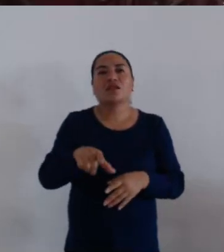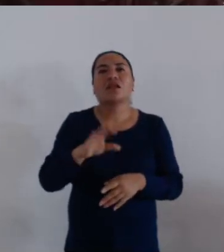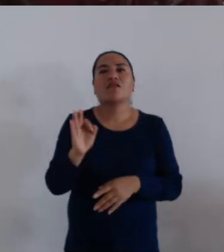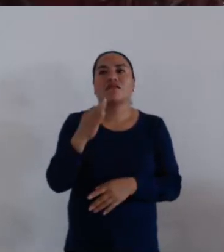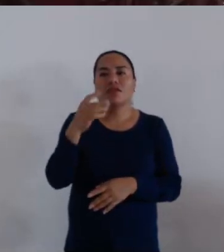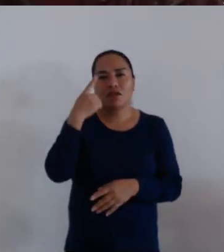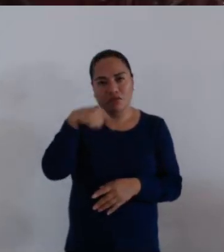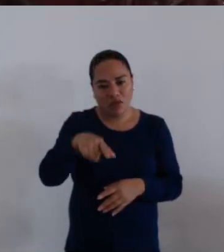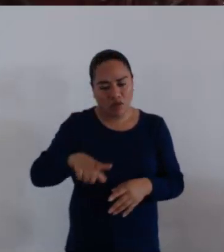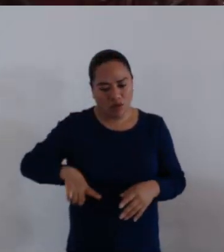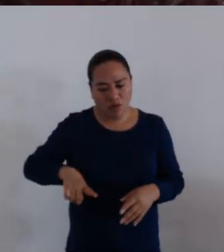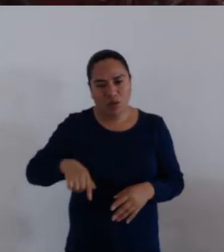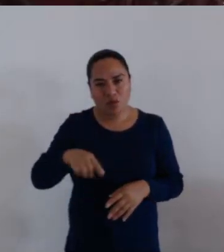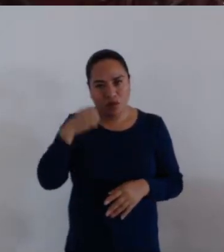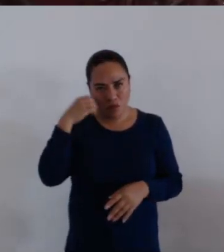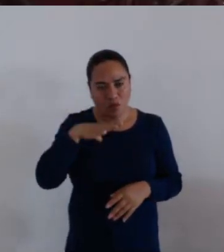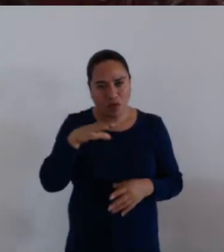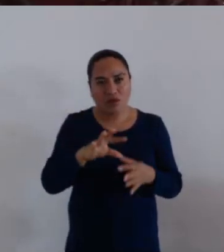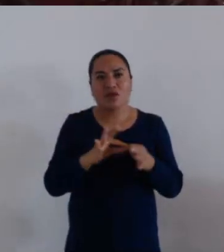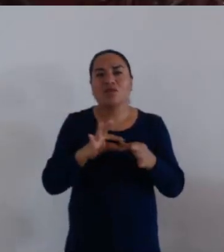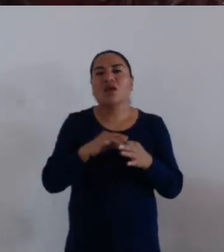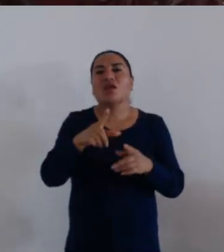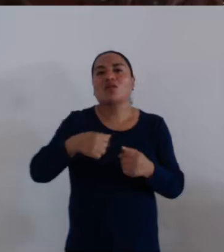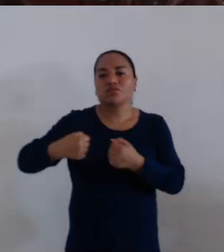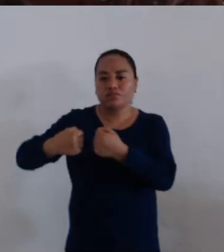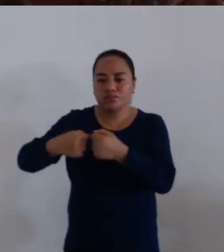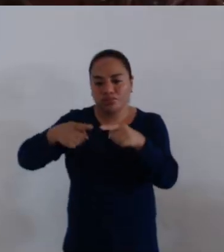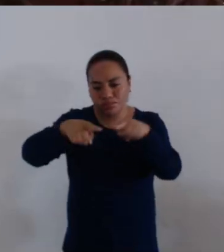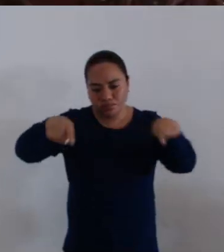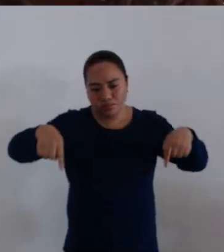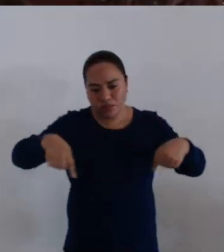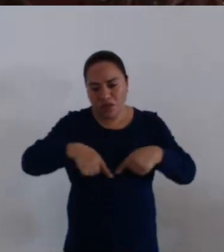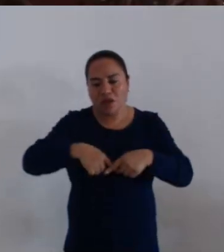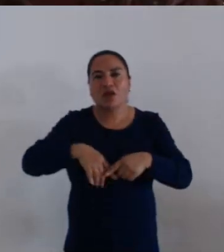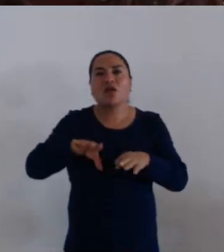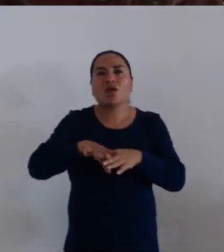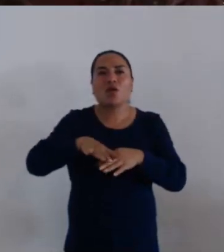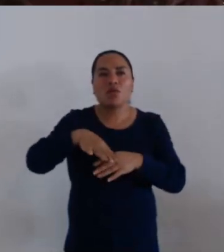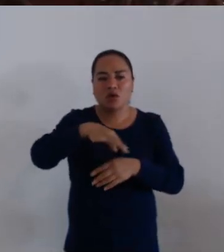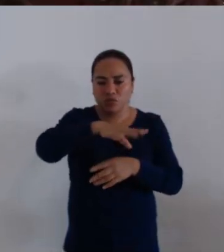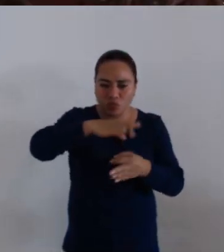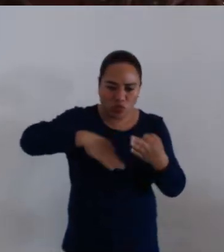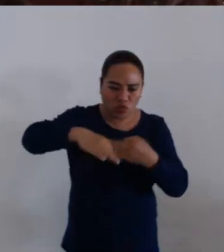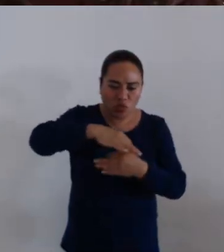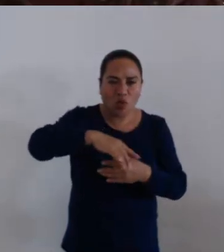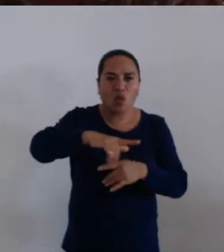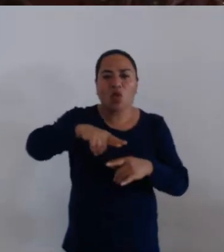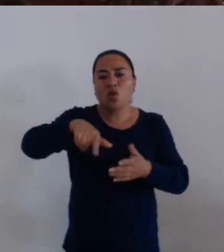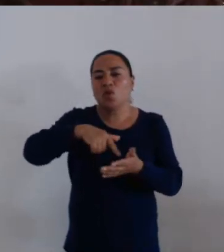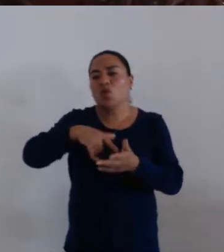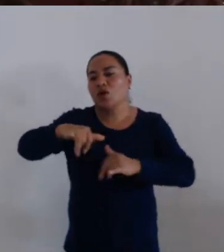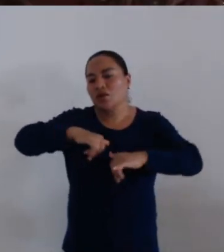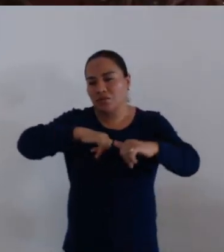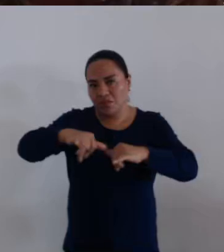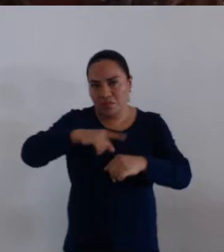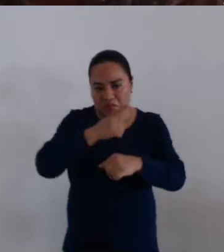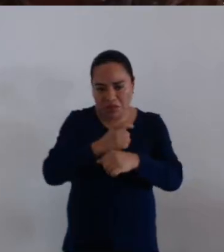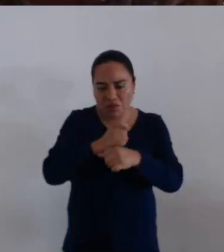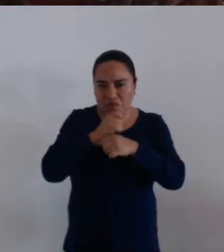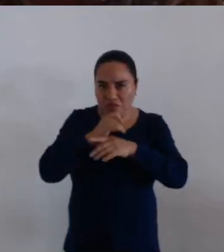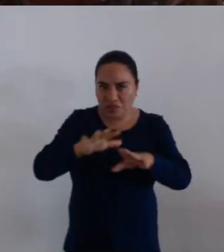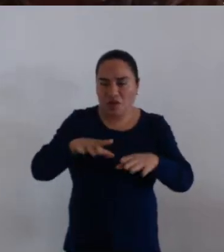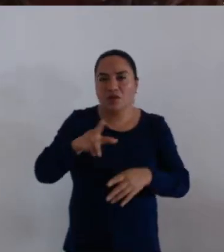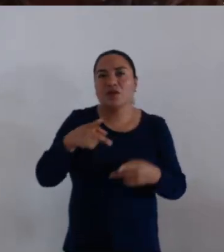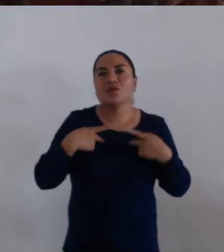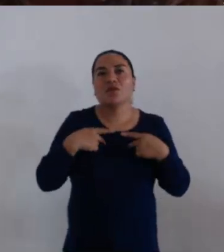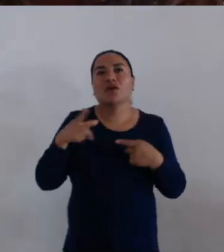para señalar la descripción limitrofe, analítico, topográfica, que la constituye primera publicación emitido por